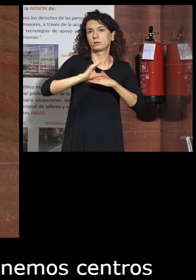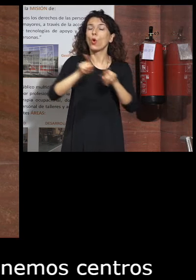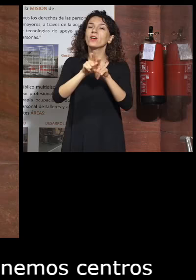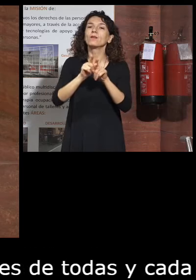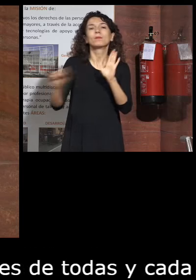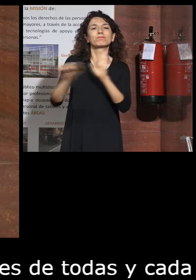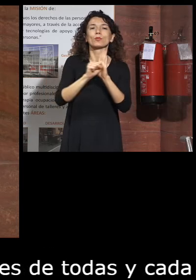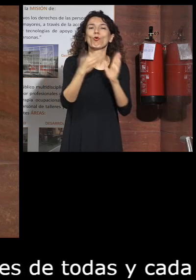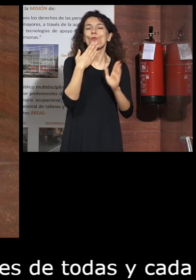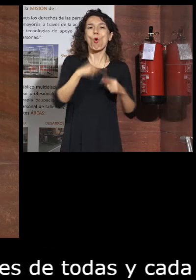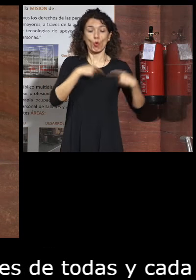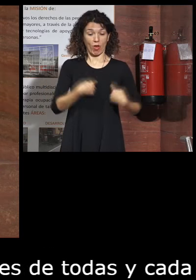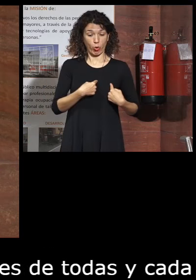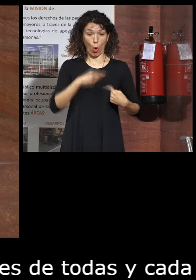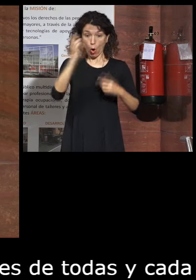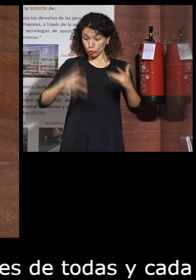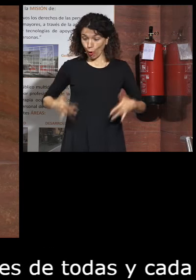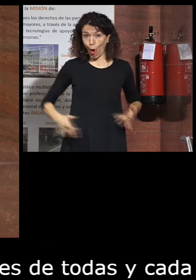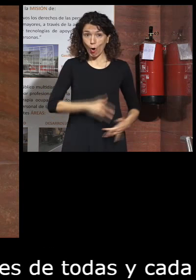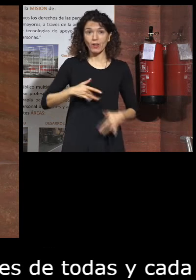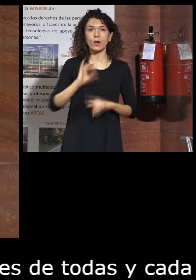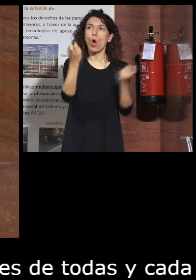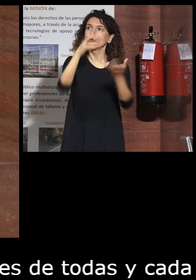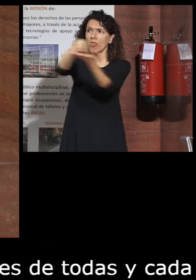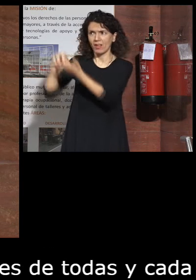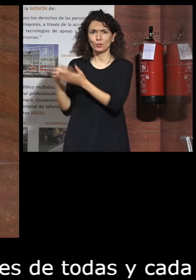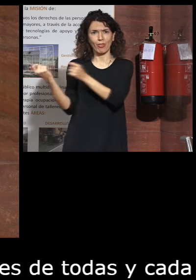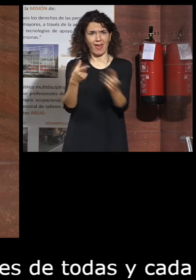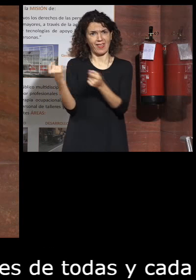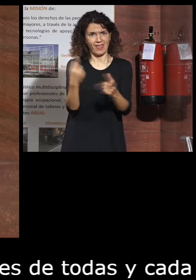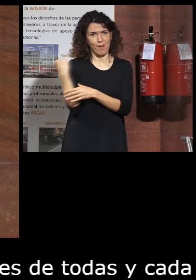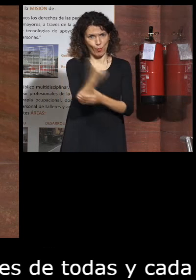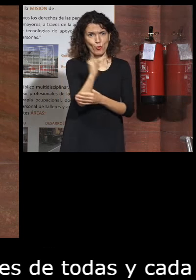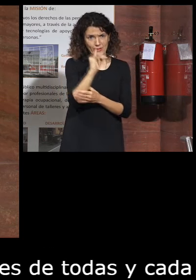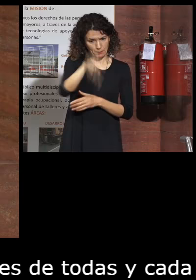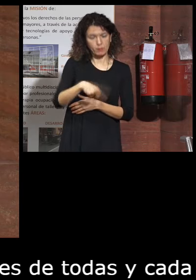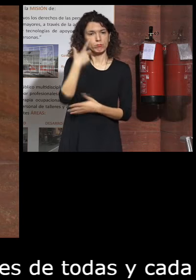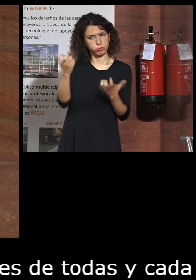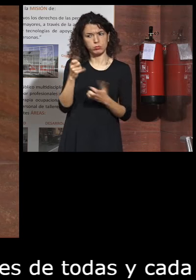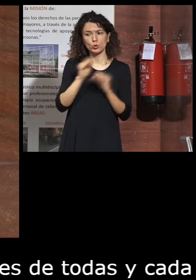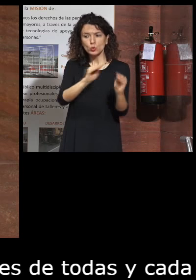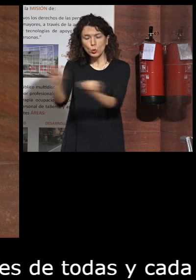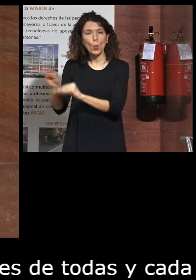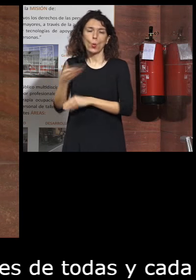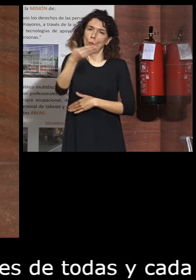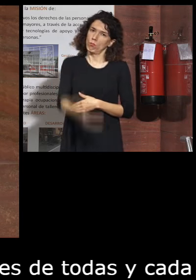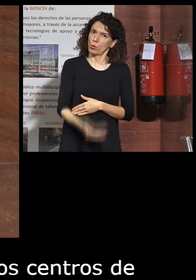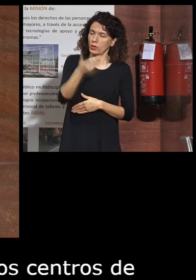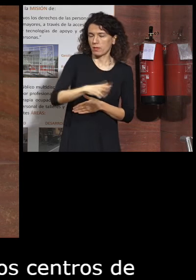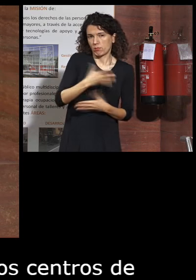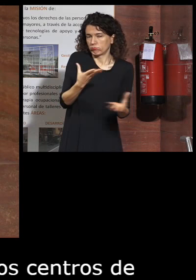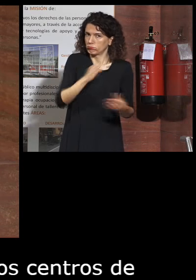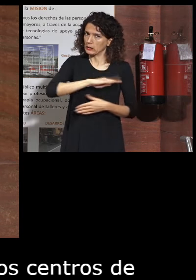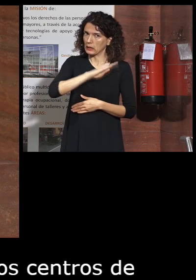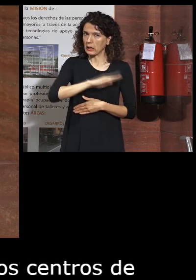El resto de órganos nos dan otros centros y también quiero destacar aquí su importancia y su música.